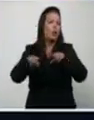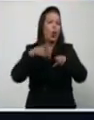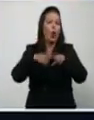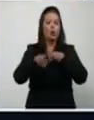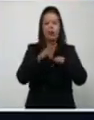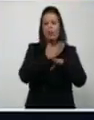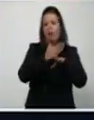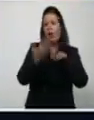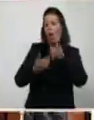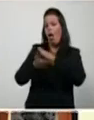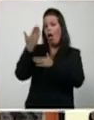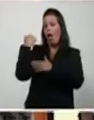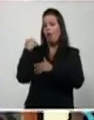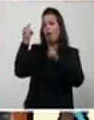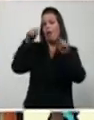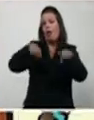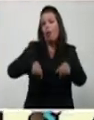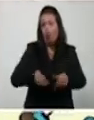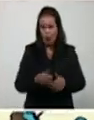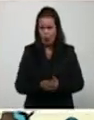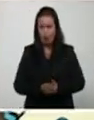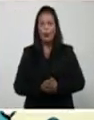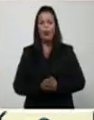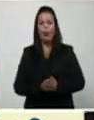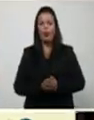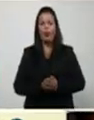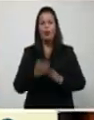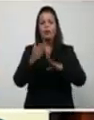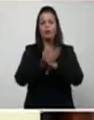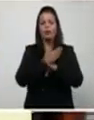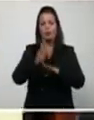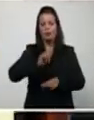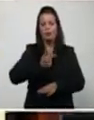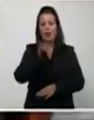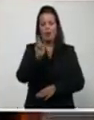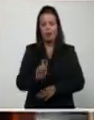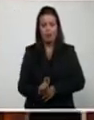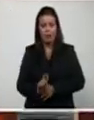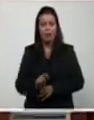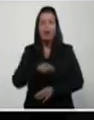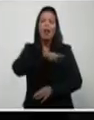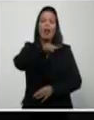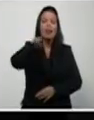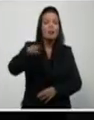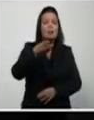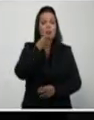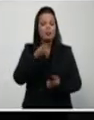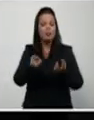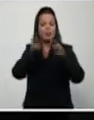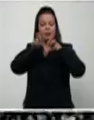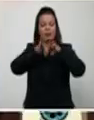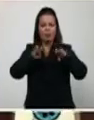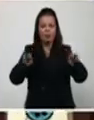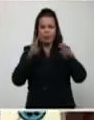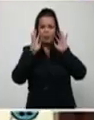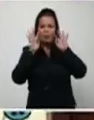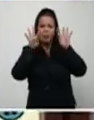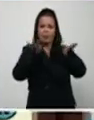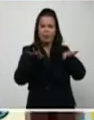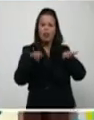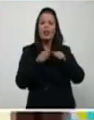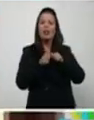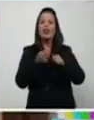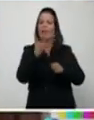de lujo a quienes aguardan el set el elenco habitual y en casa el ojo crítico de la audiencia que espera un entretenimiento sano